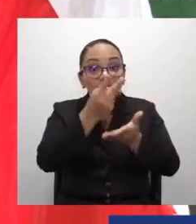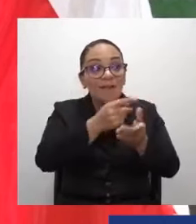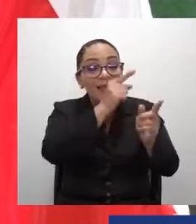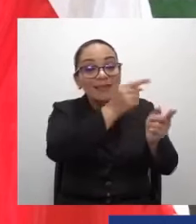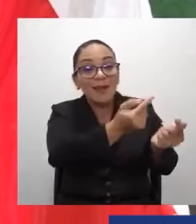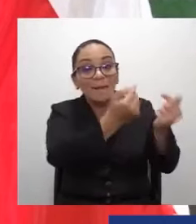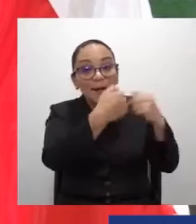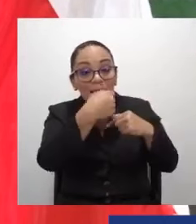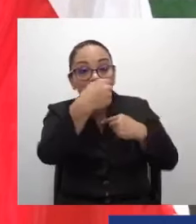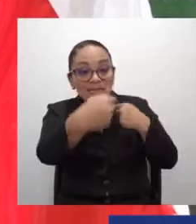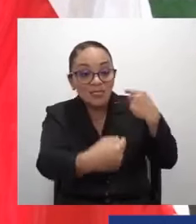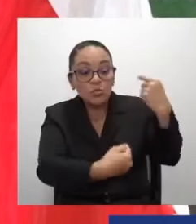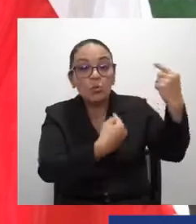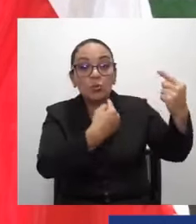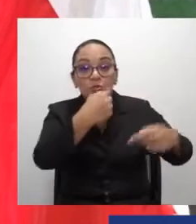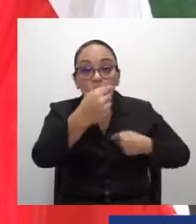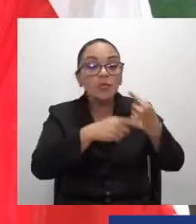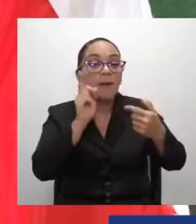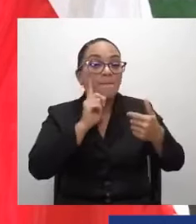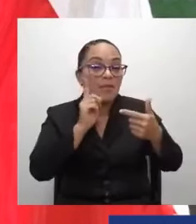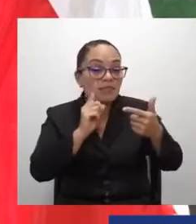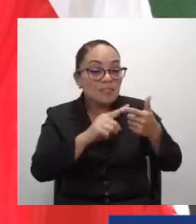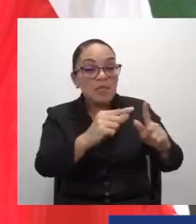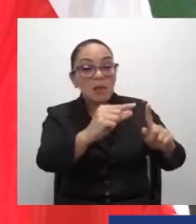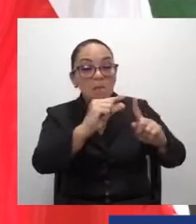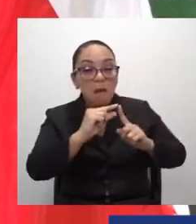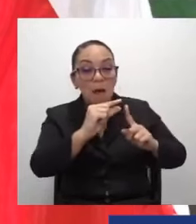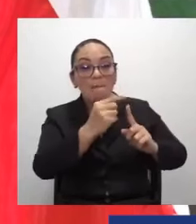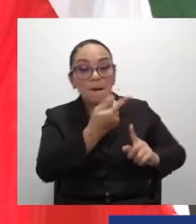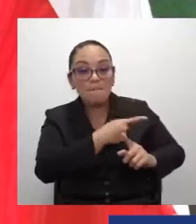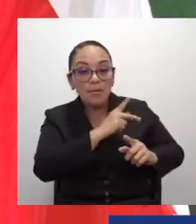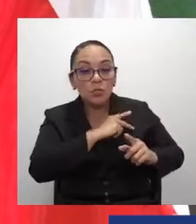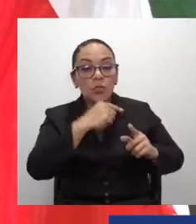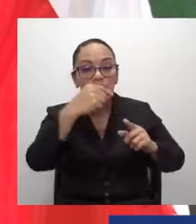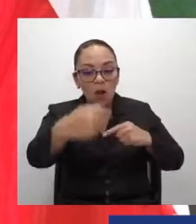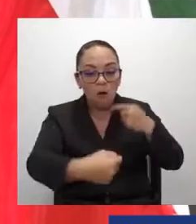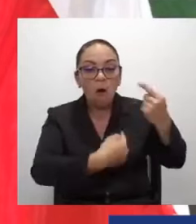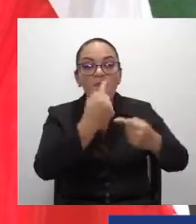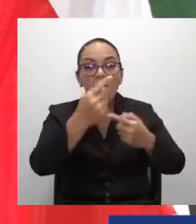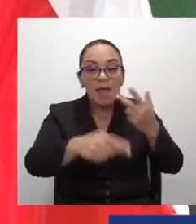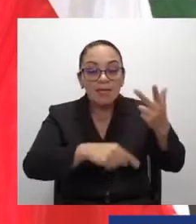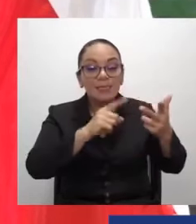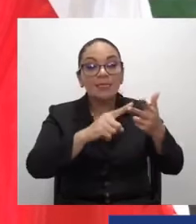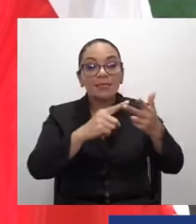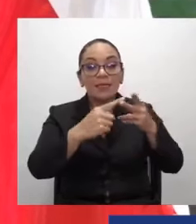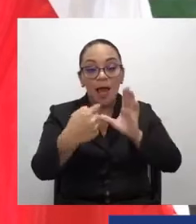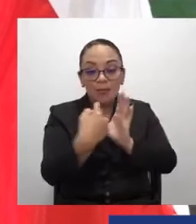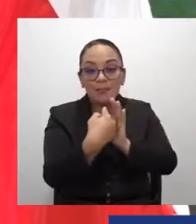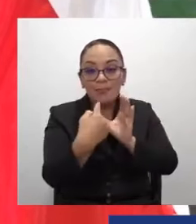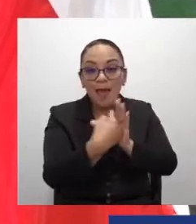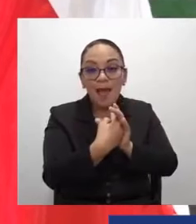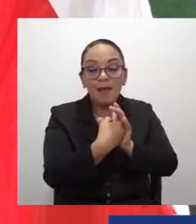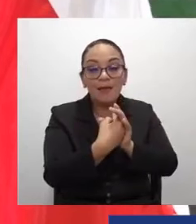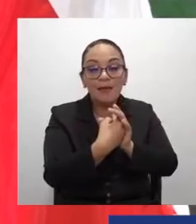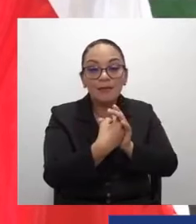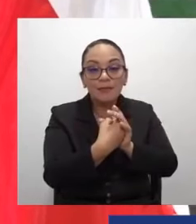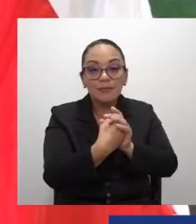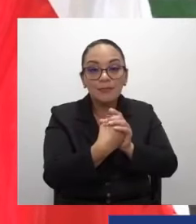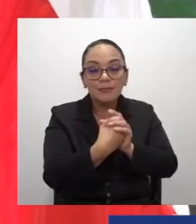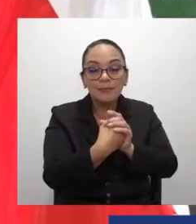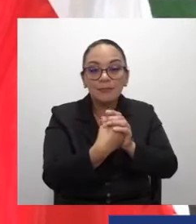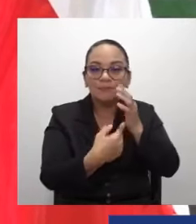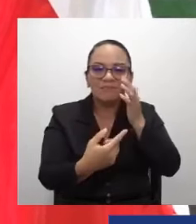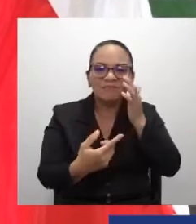insultos, con mentiras, con ofensas personales, con ataques de esa naturaleza, decir,